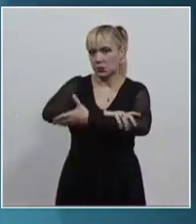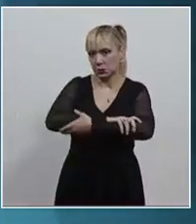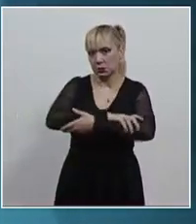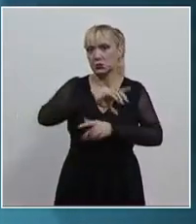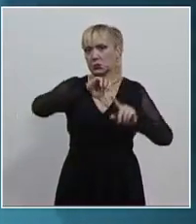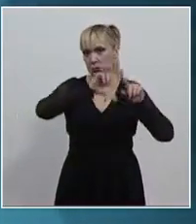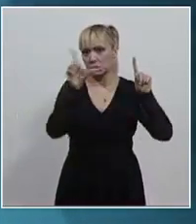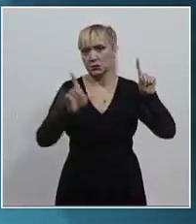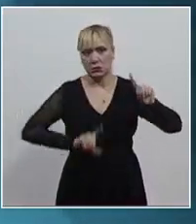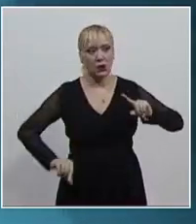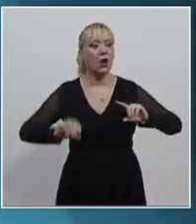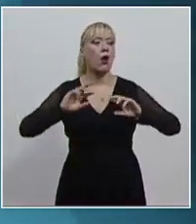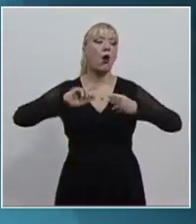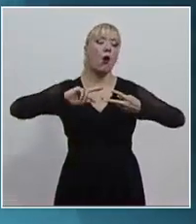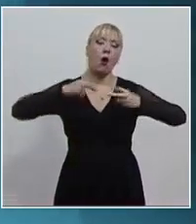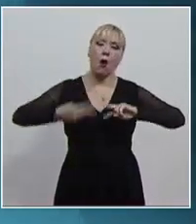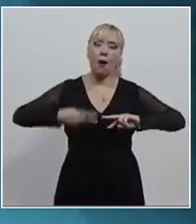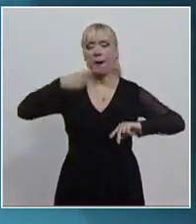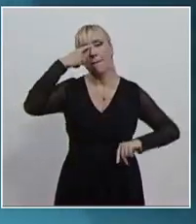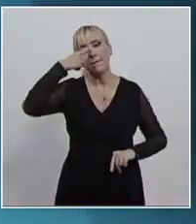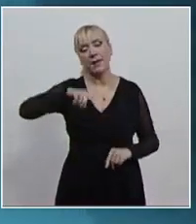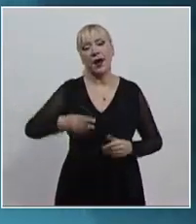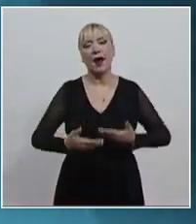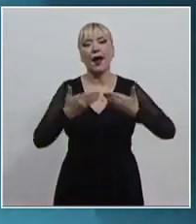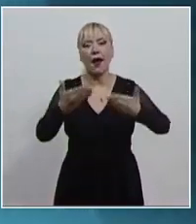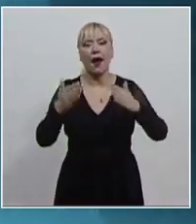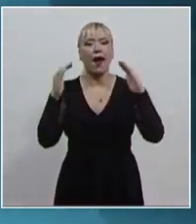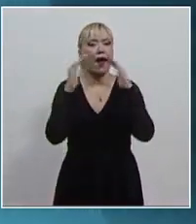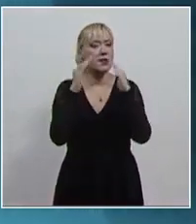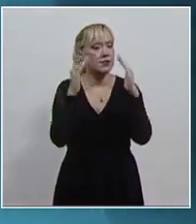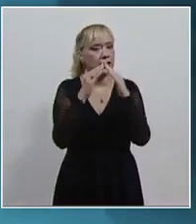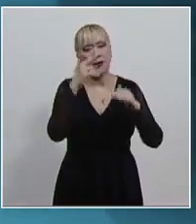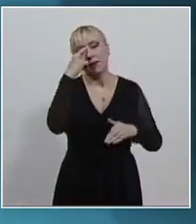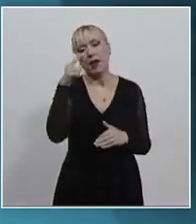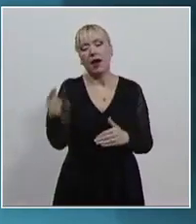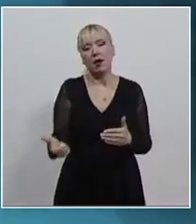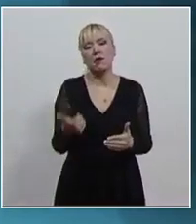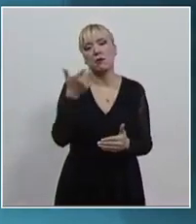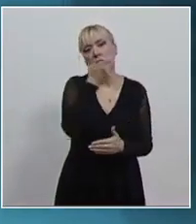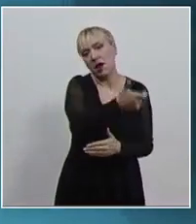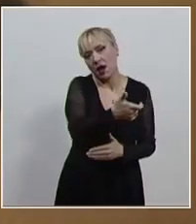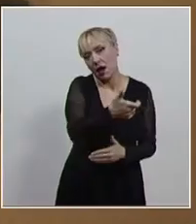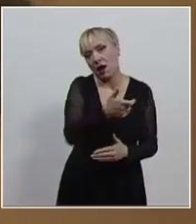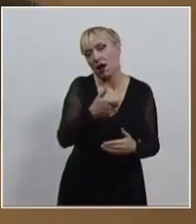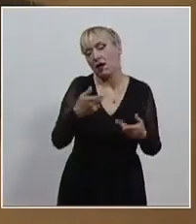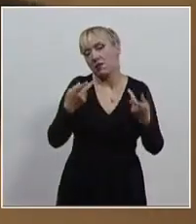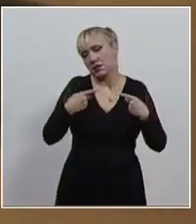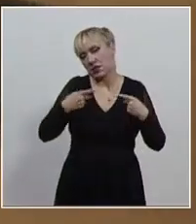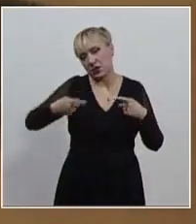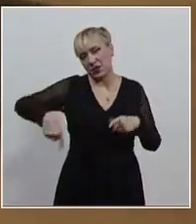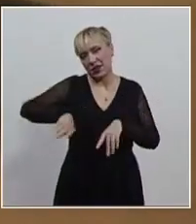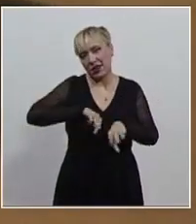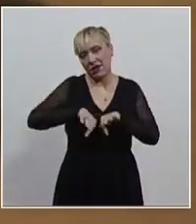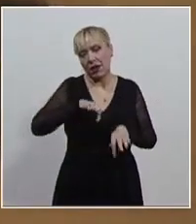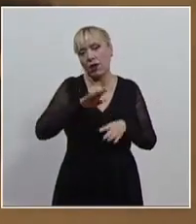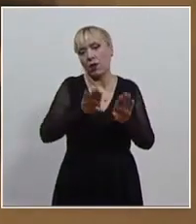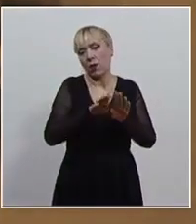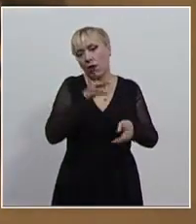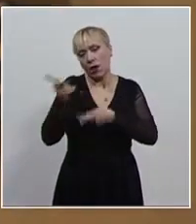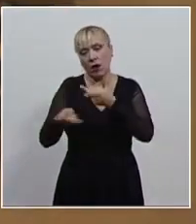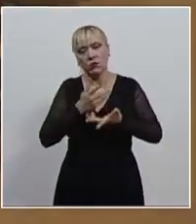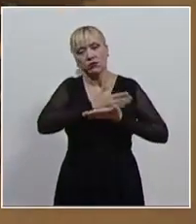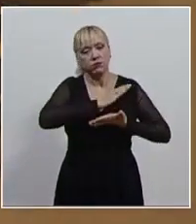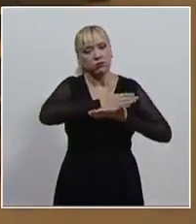federales, o bien proporcionar directamente las viviendas para que sean pagadas por los trabajadores o a través de los medios que consideren